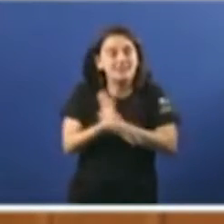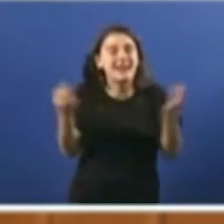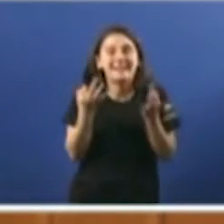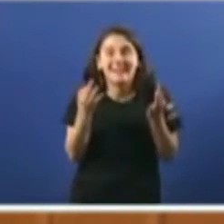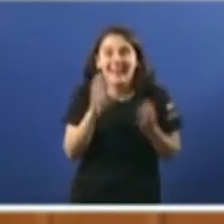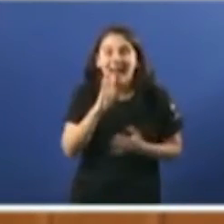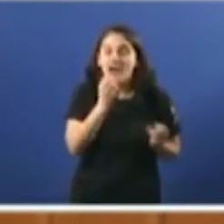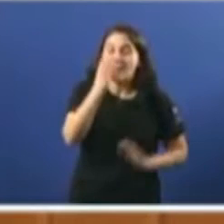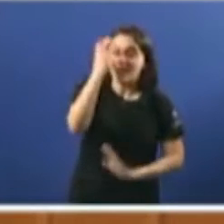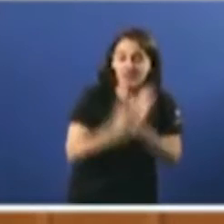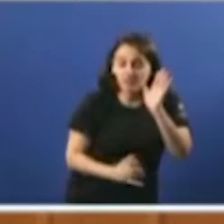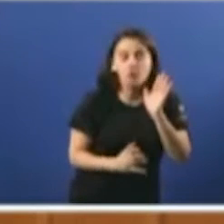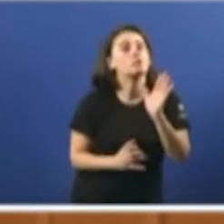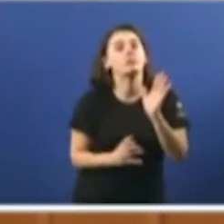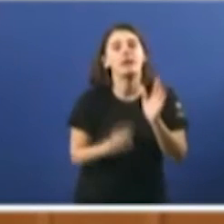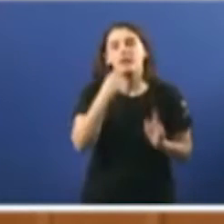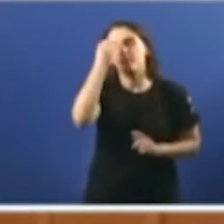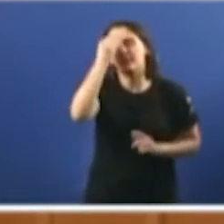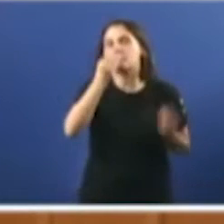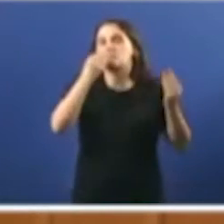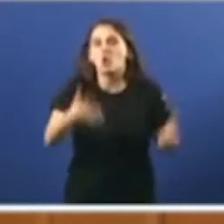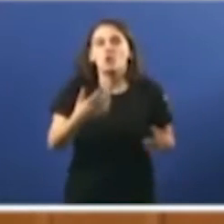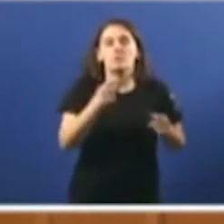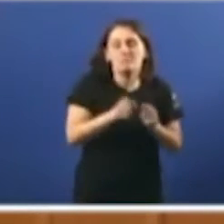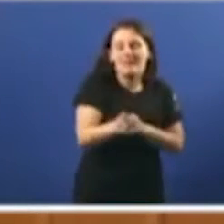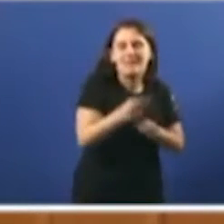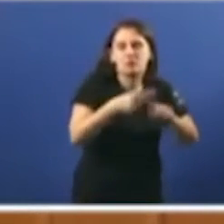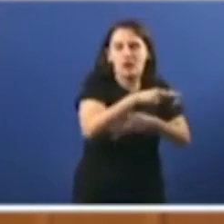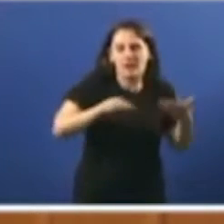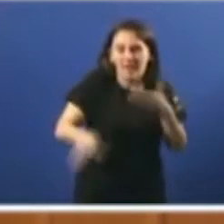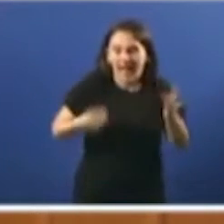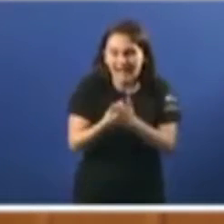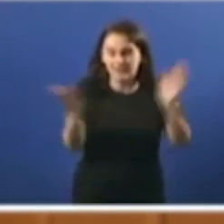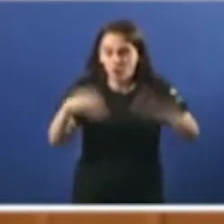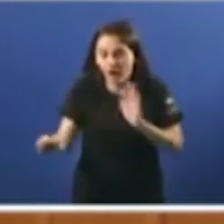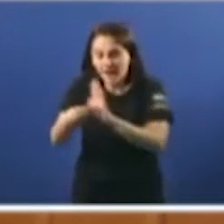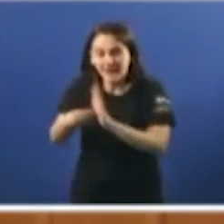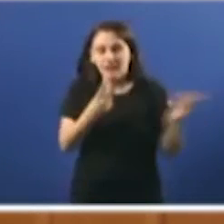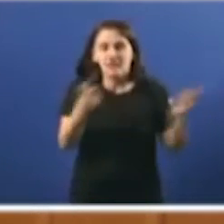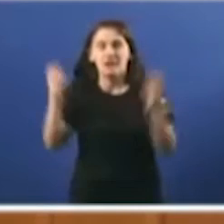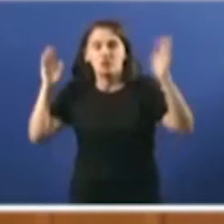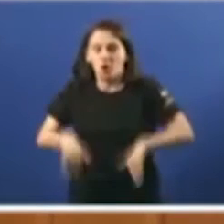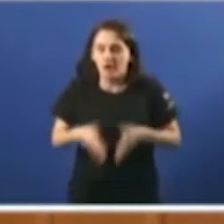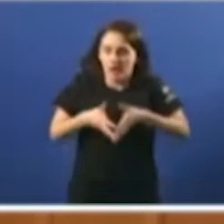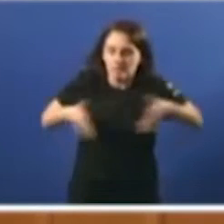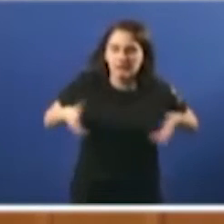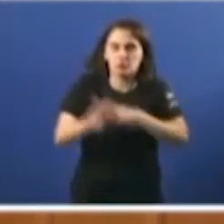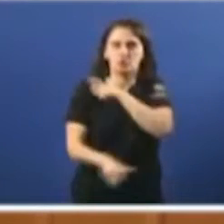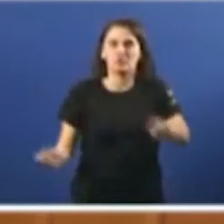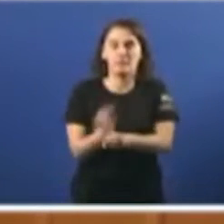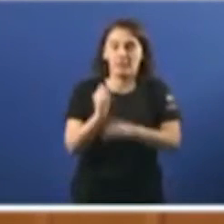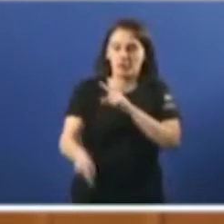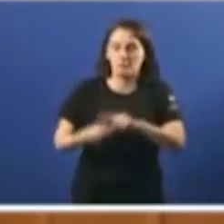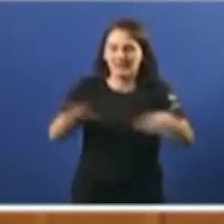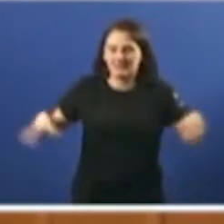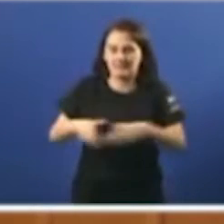que no informe está dando por boas as medidas da xunta que ata o de agora non incluíron o que era necesario un aumento decidido de personal e equipos de